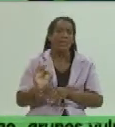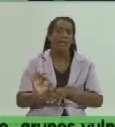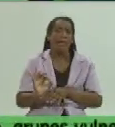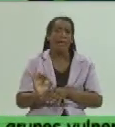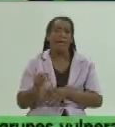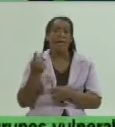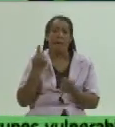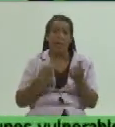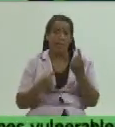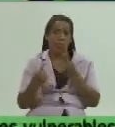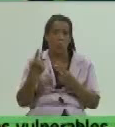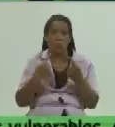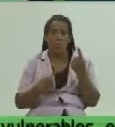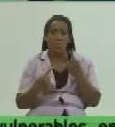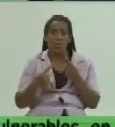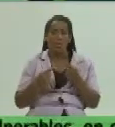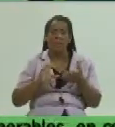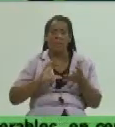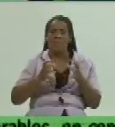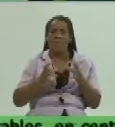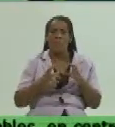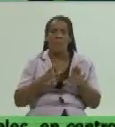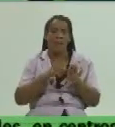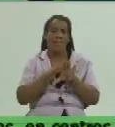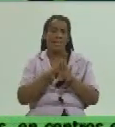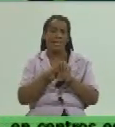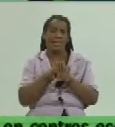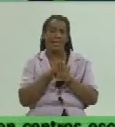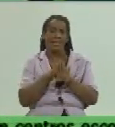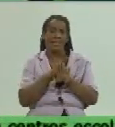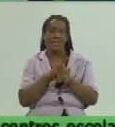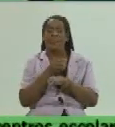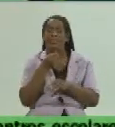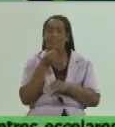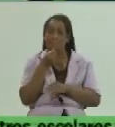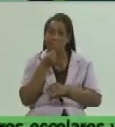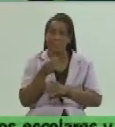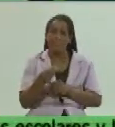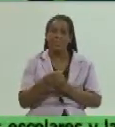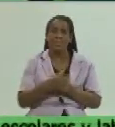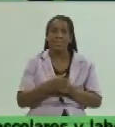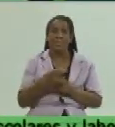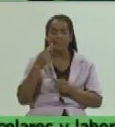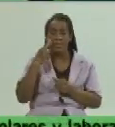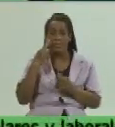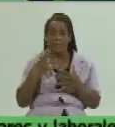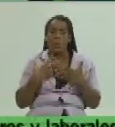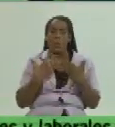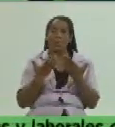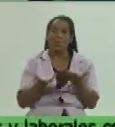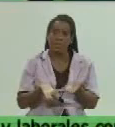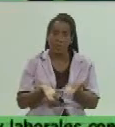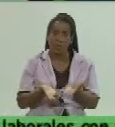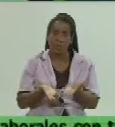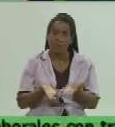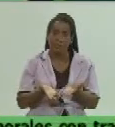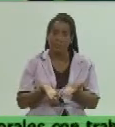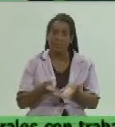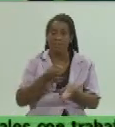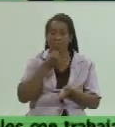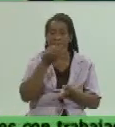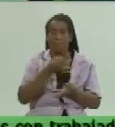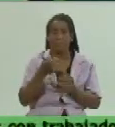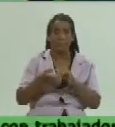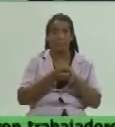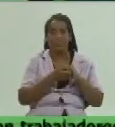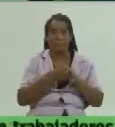actuaban o lo hacían de forma ilegal y que hoy tienen la posibilidad de ser reconocidos y como explicó aquí los compañeros que antes se